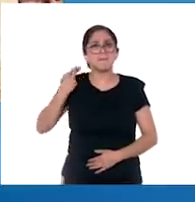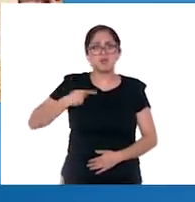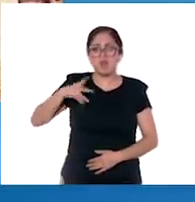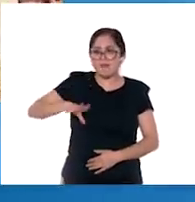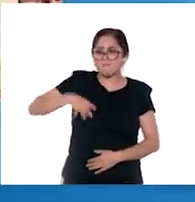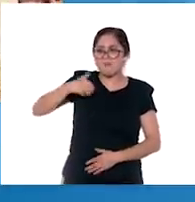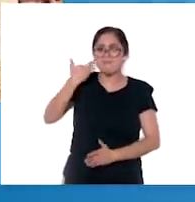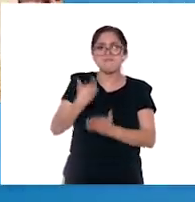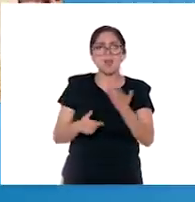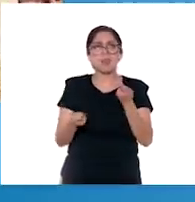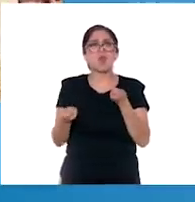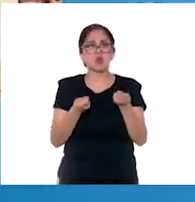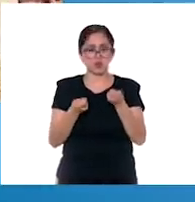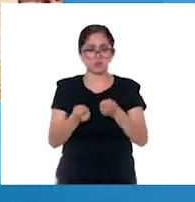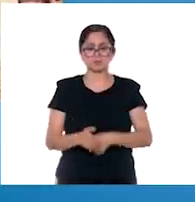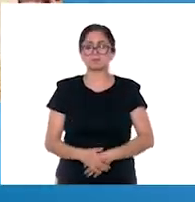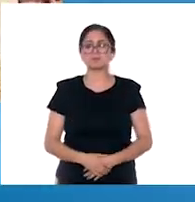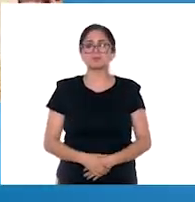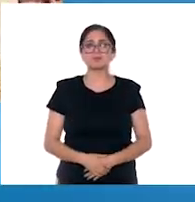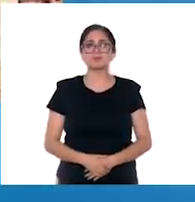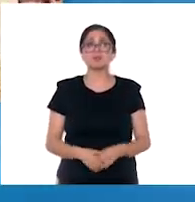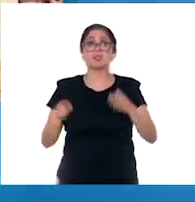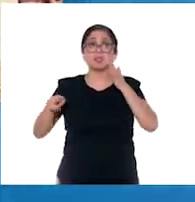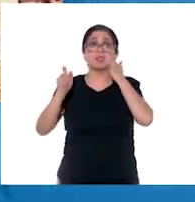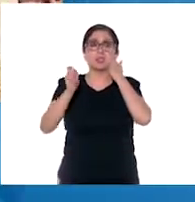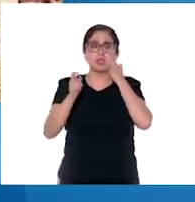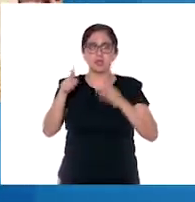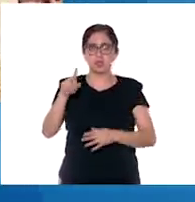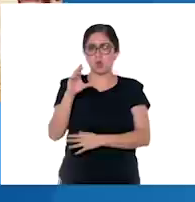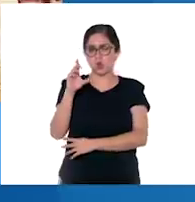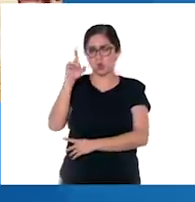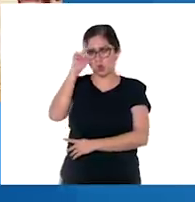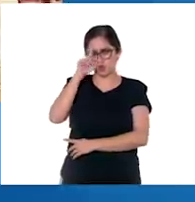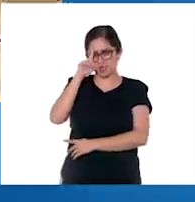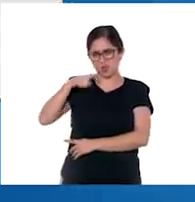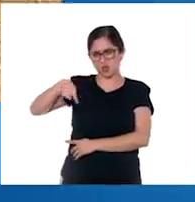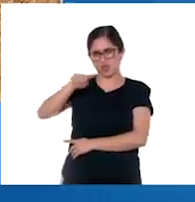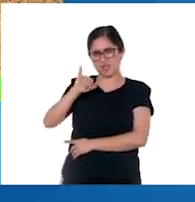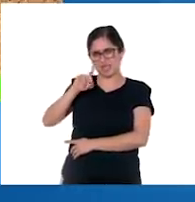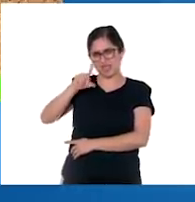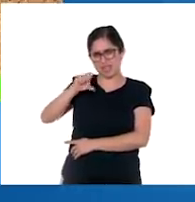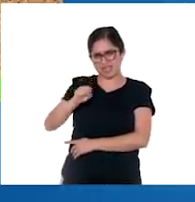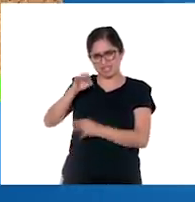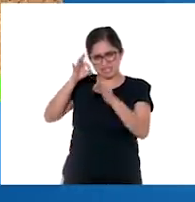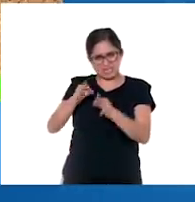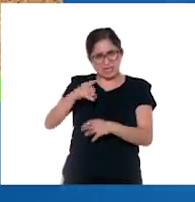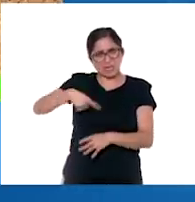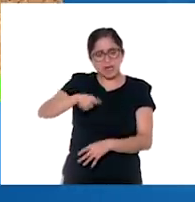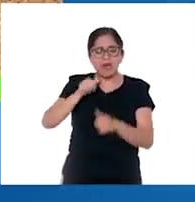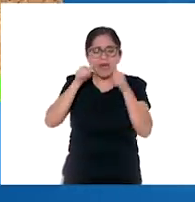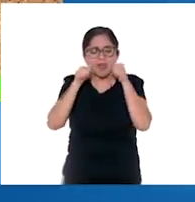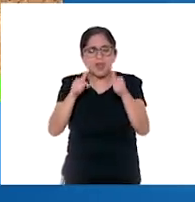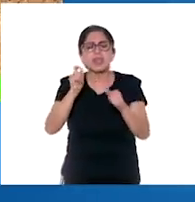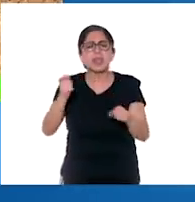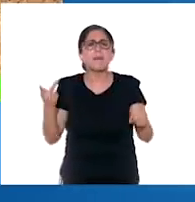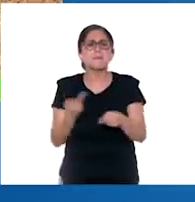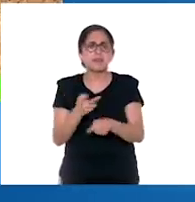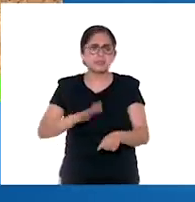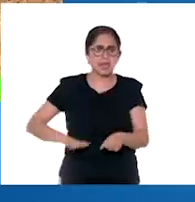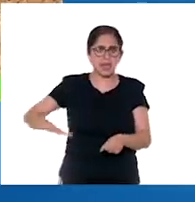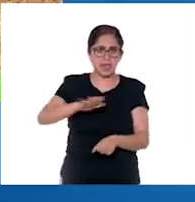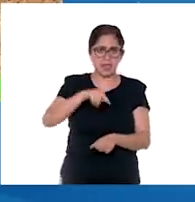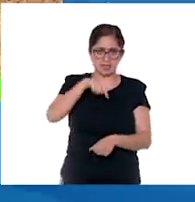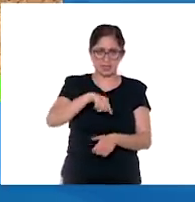El primer paso fue crear el Consejo de Indias, encargado de atender los asuntos de América. Además, se fundaron dos